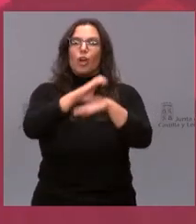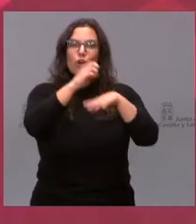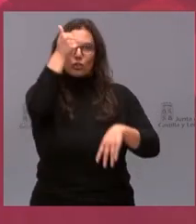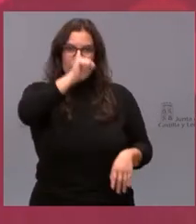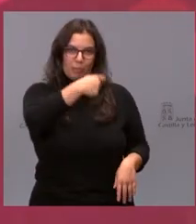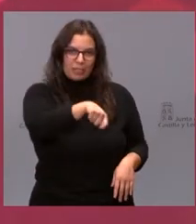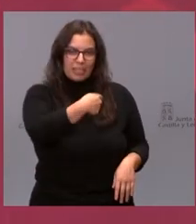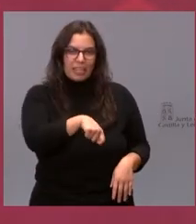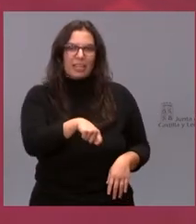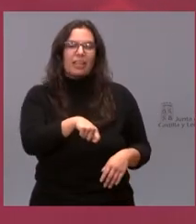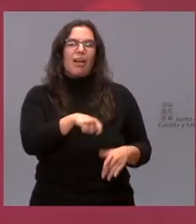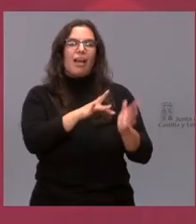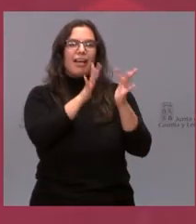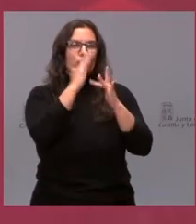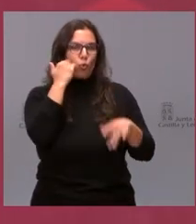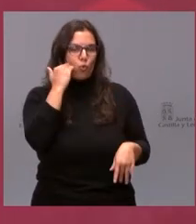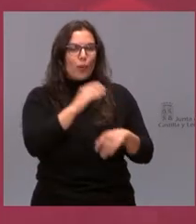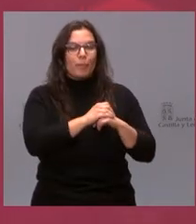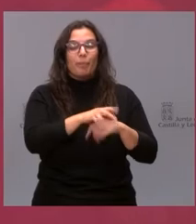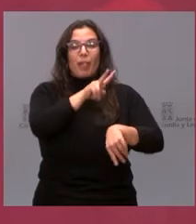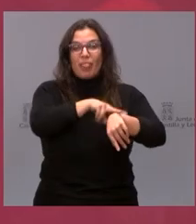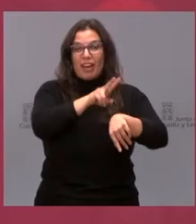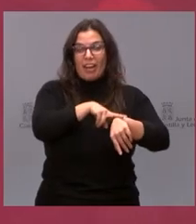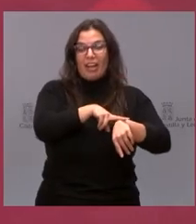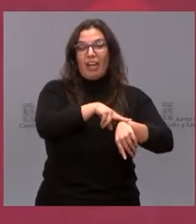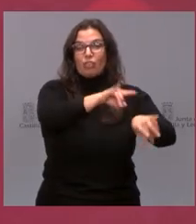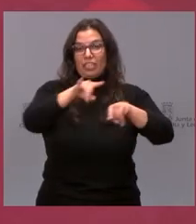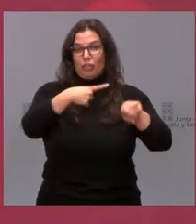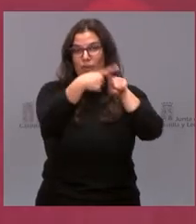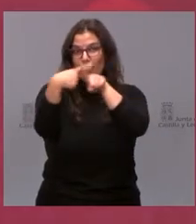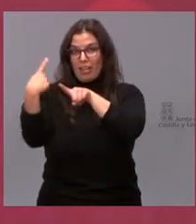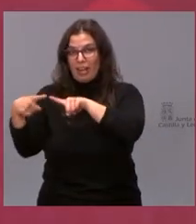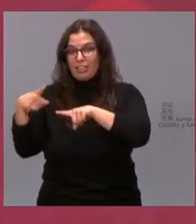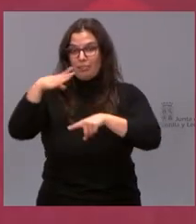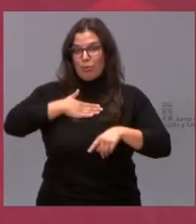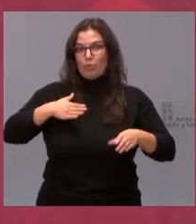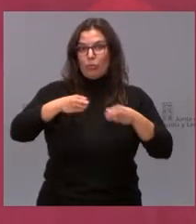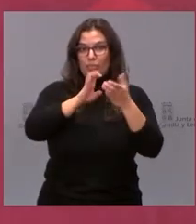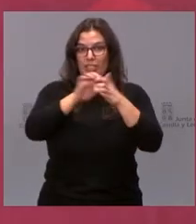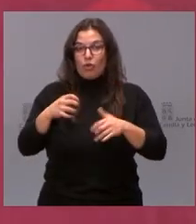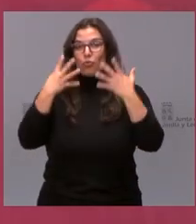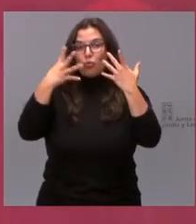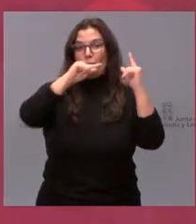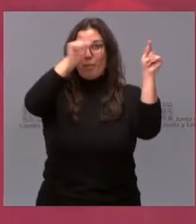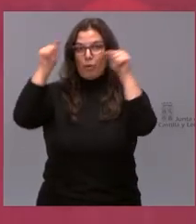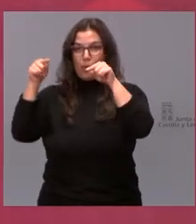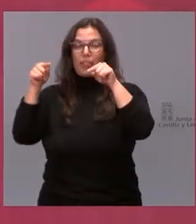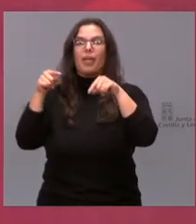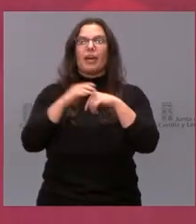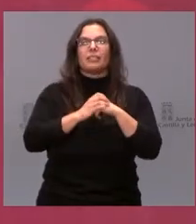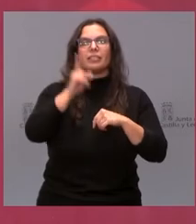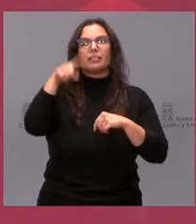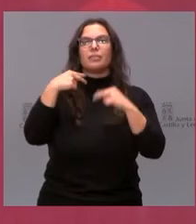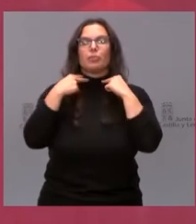Presidencia, Jesús Julio, delegados territoriales de la Junta de Castilla y León, de las nueve provincias de la Diputación,